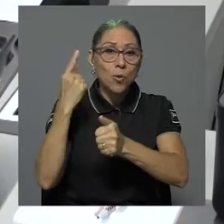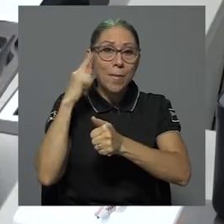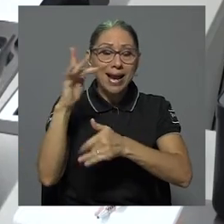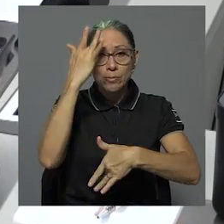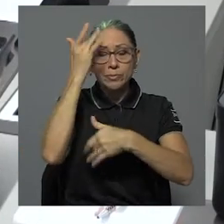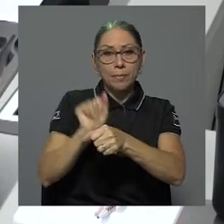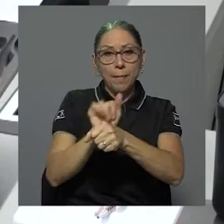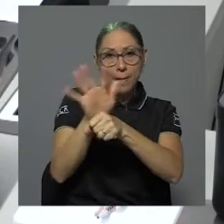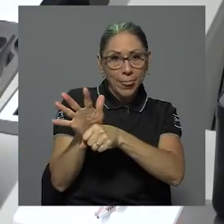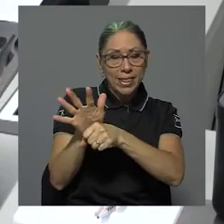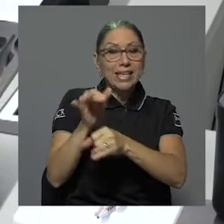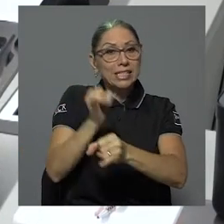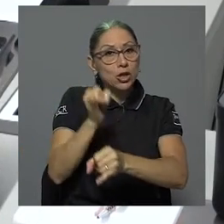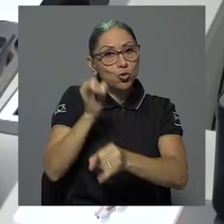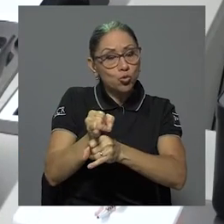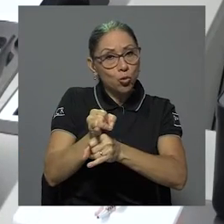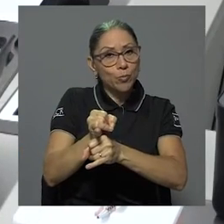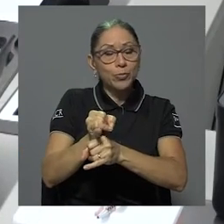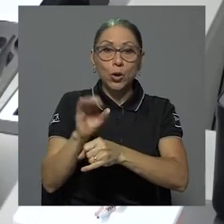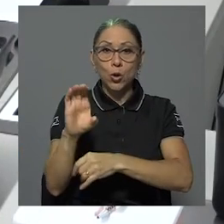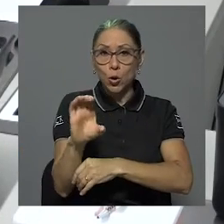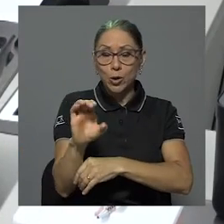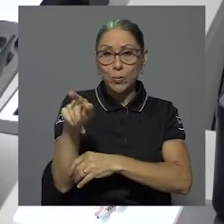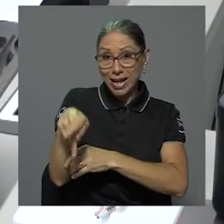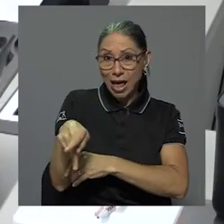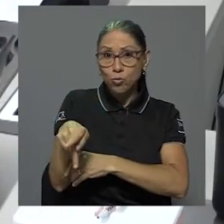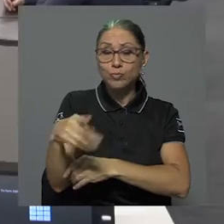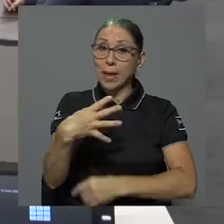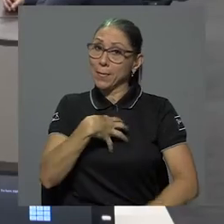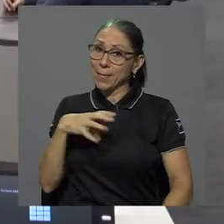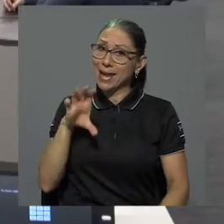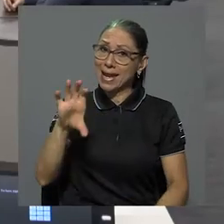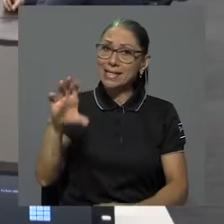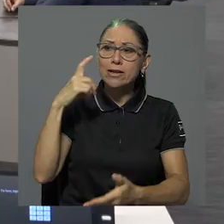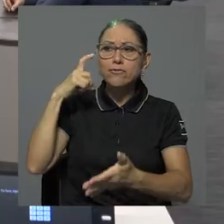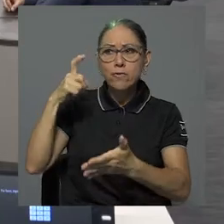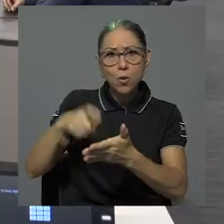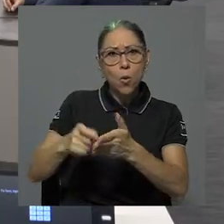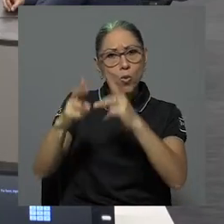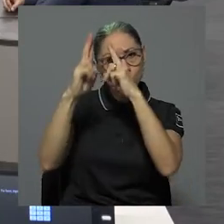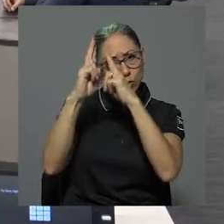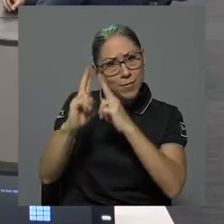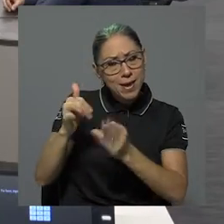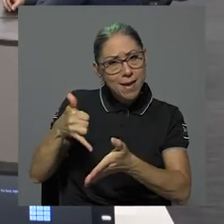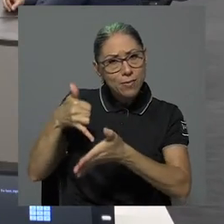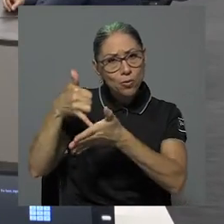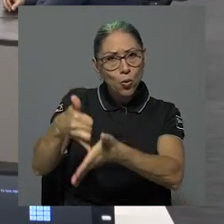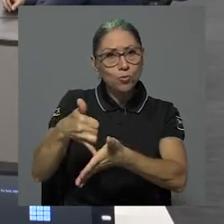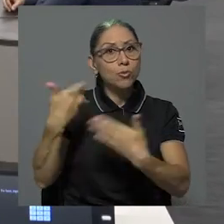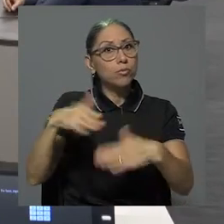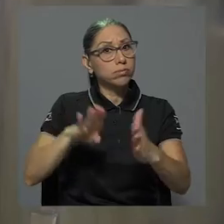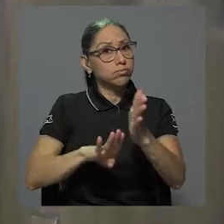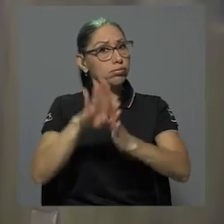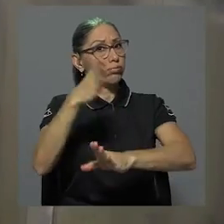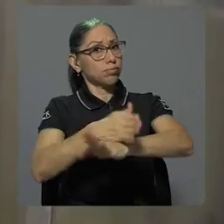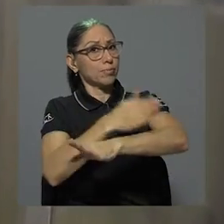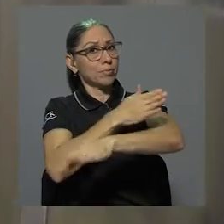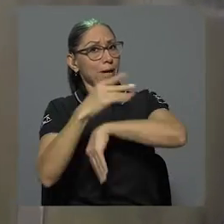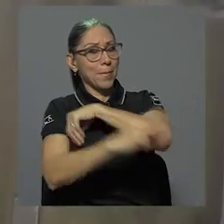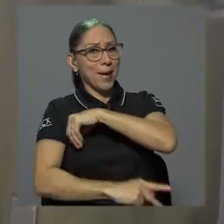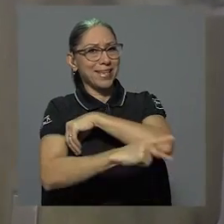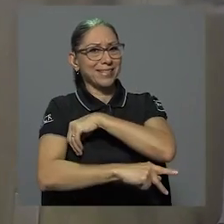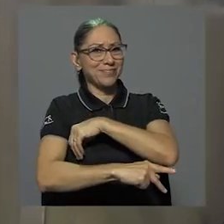Picado merece este reconocimiento y ha dado grandes avances al país. El